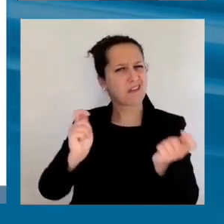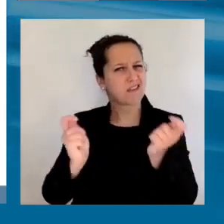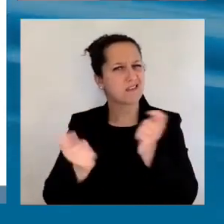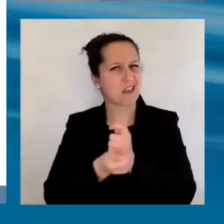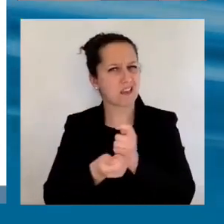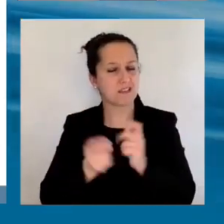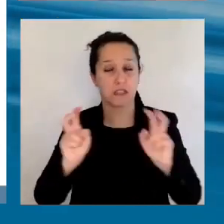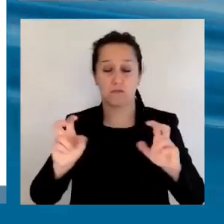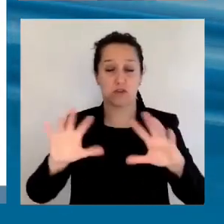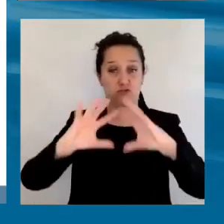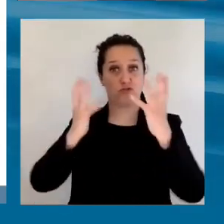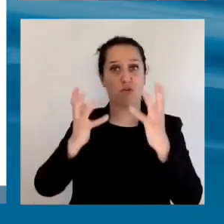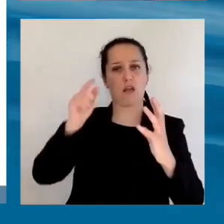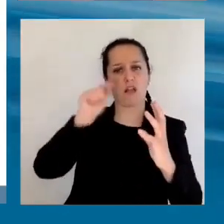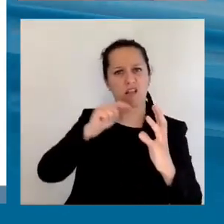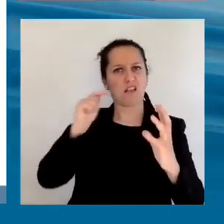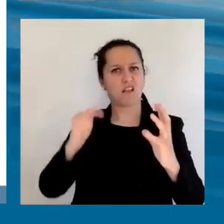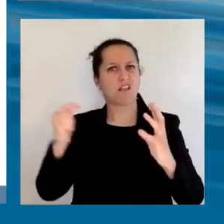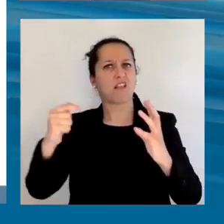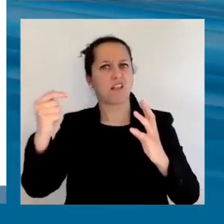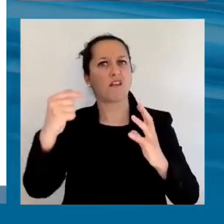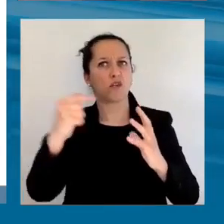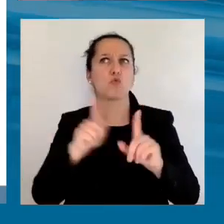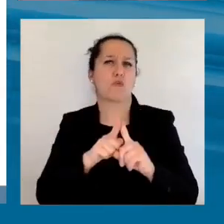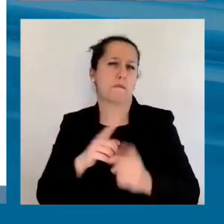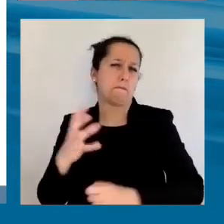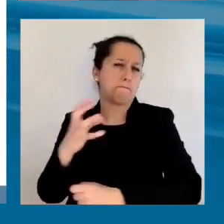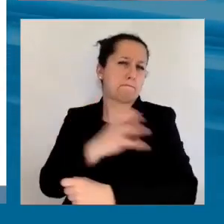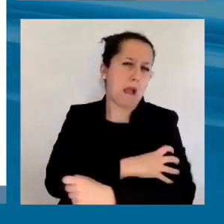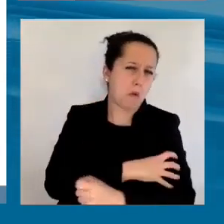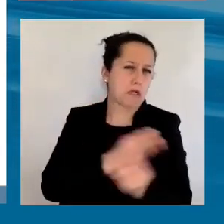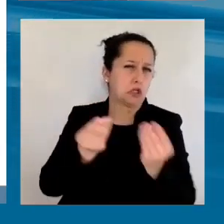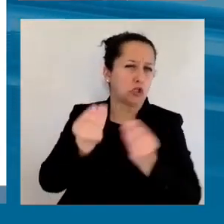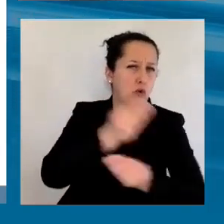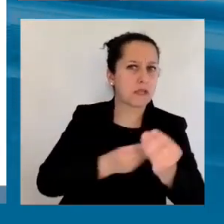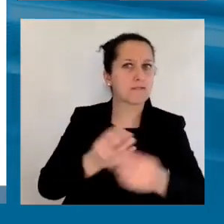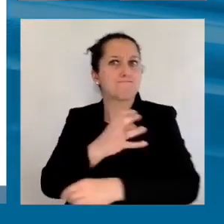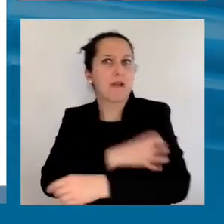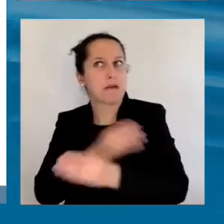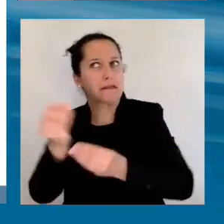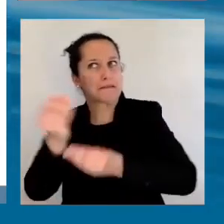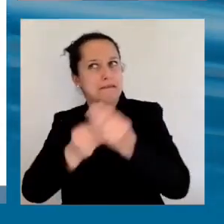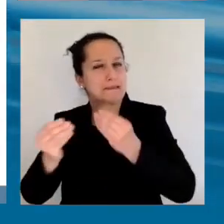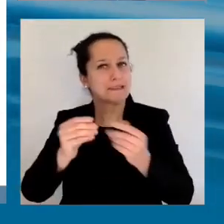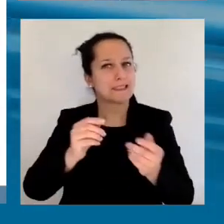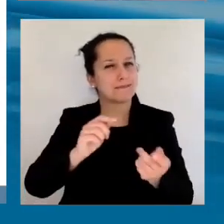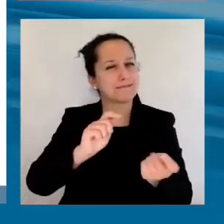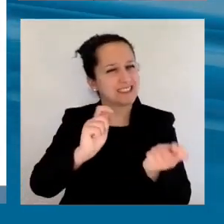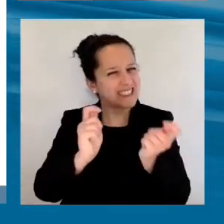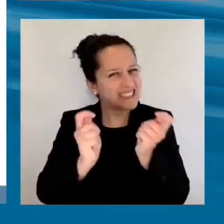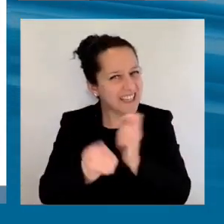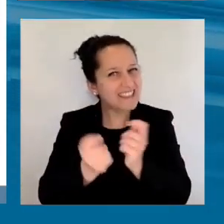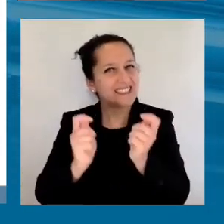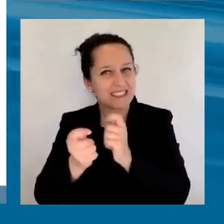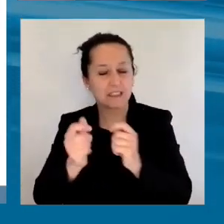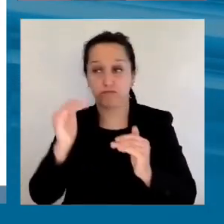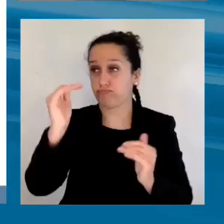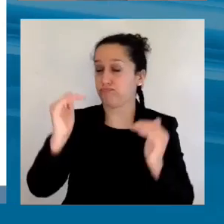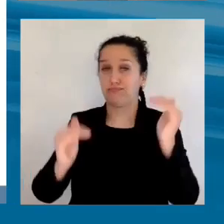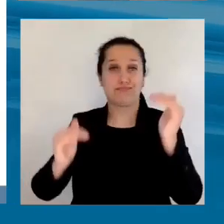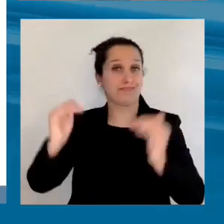el peso relativo de diferentes países, la estructura económica del mundo es muy diferente, y al tener diferente peso, por supuesto, hay diferente peso